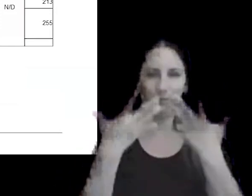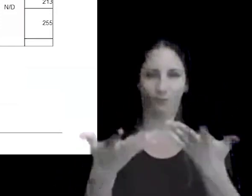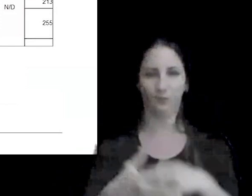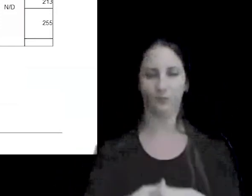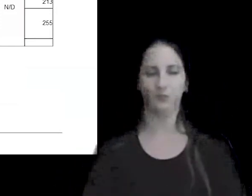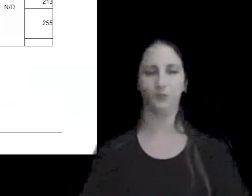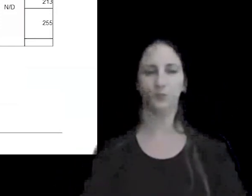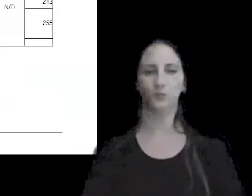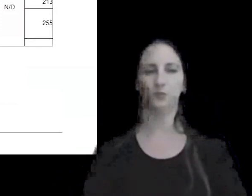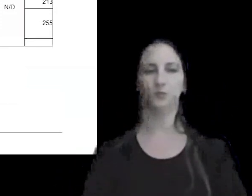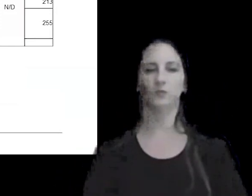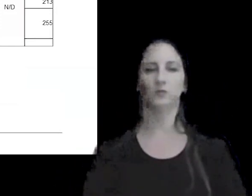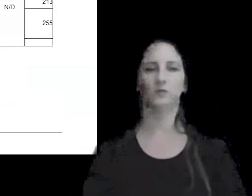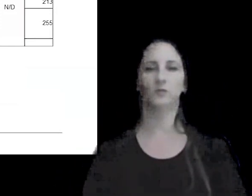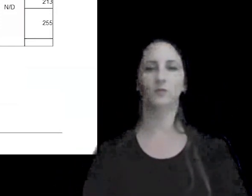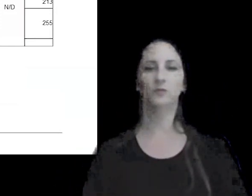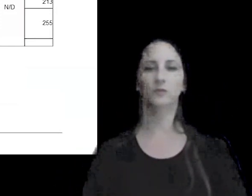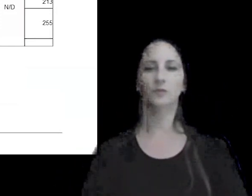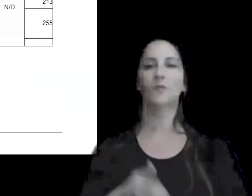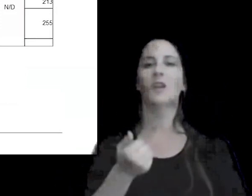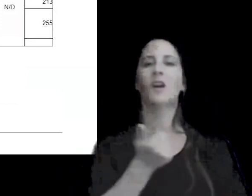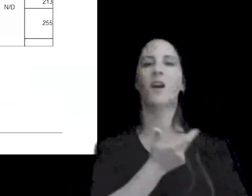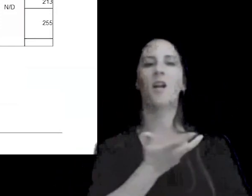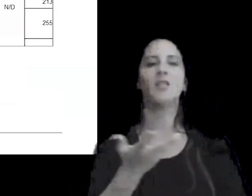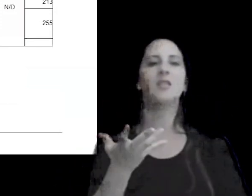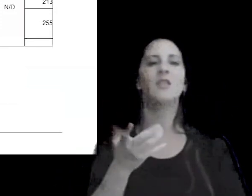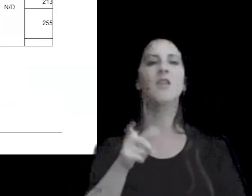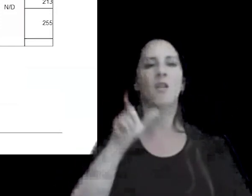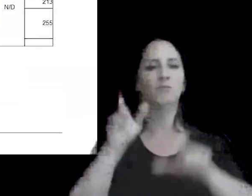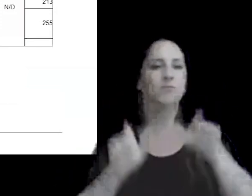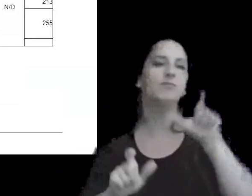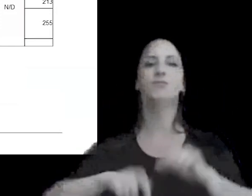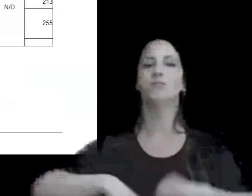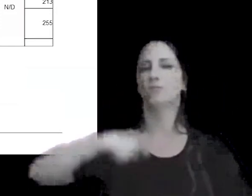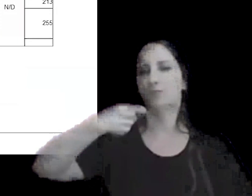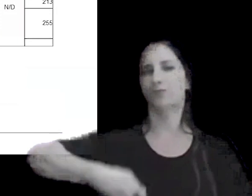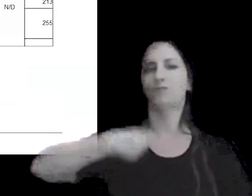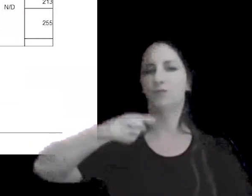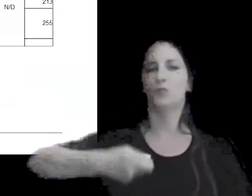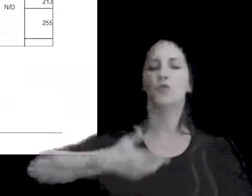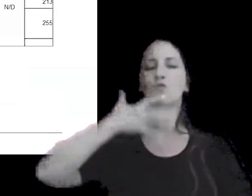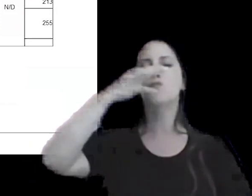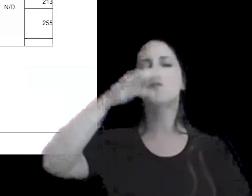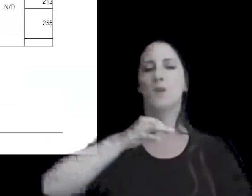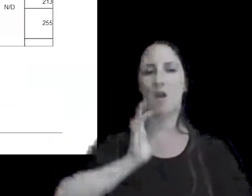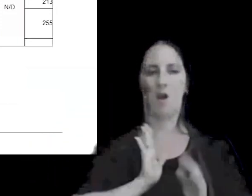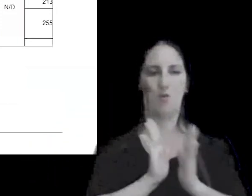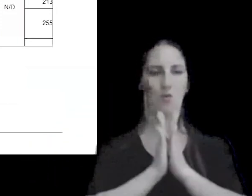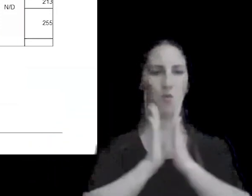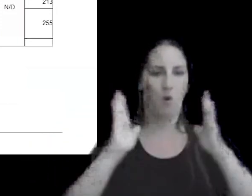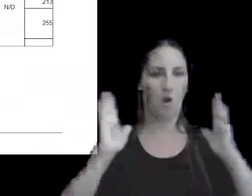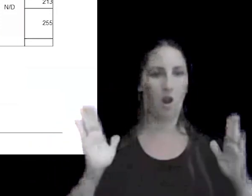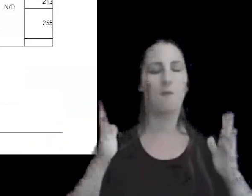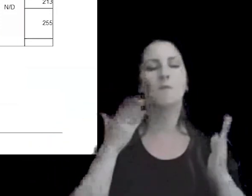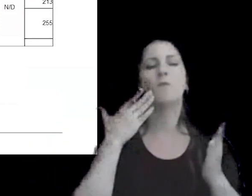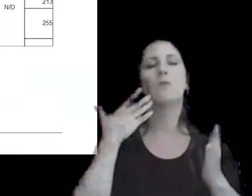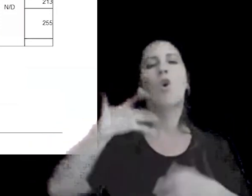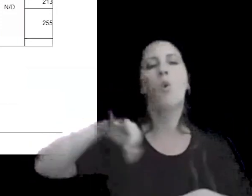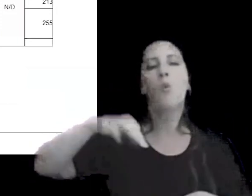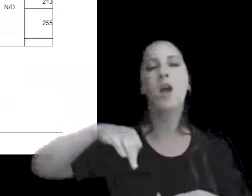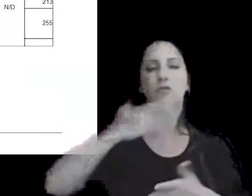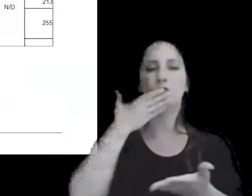la cantidad de contribuyentes que cumplieron anualmente con obligaciones de documentación